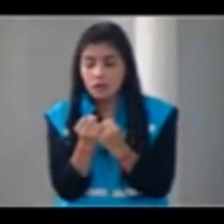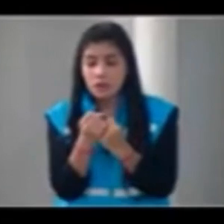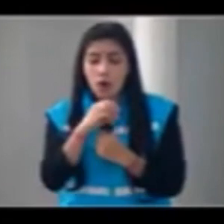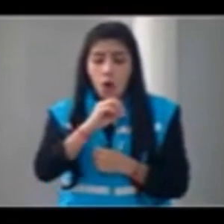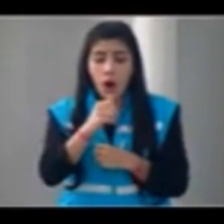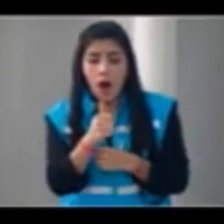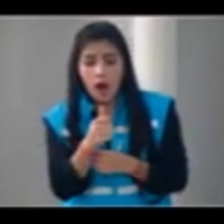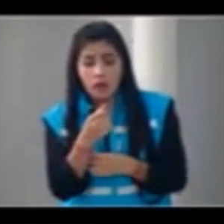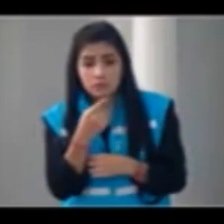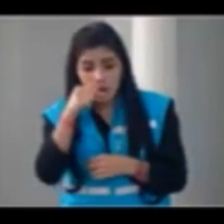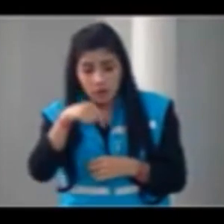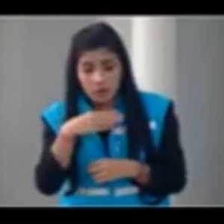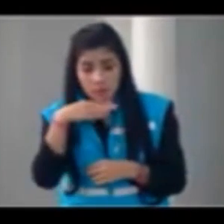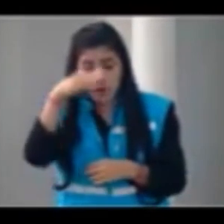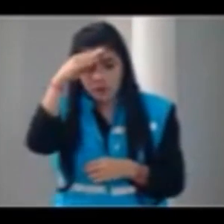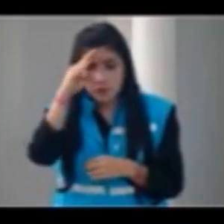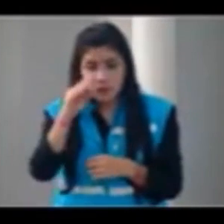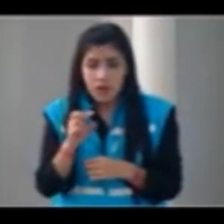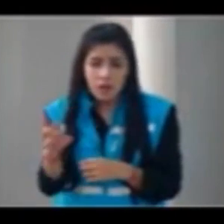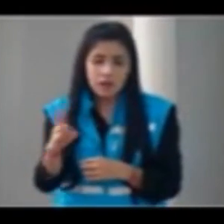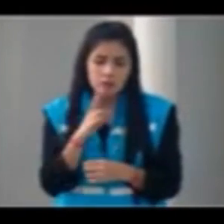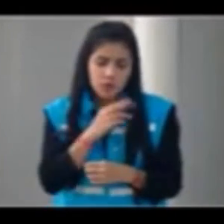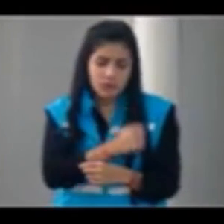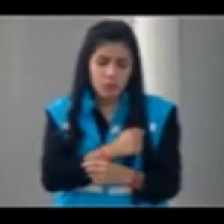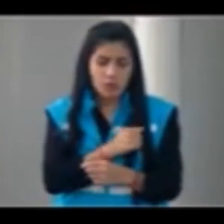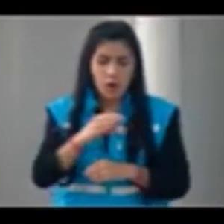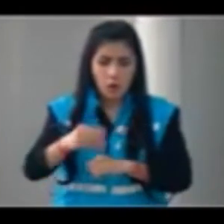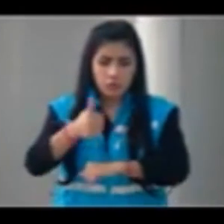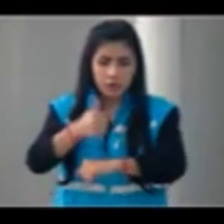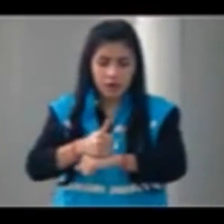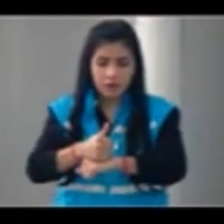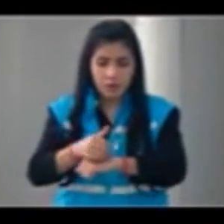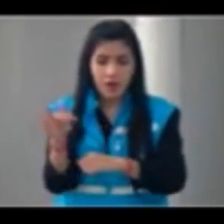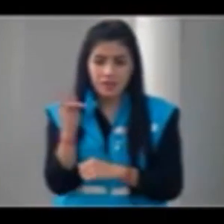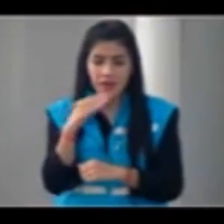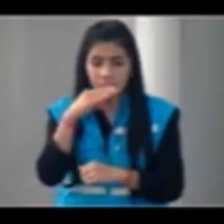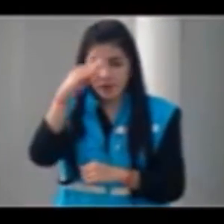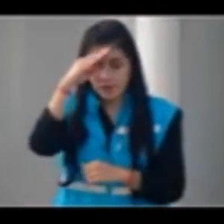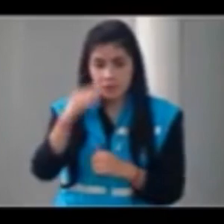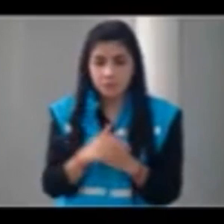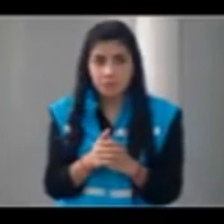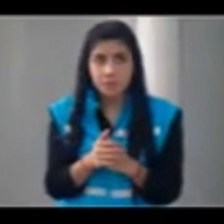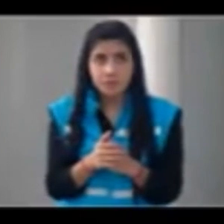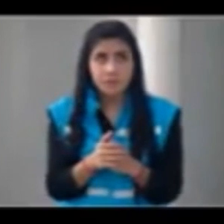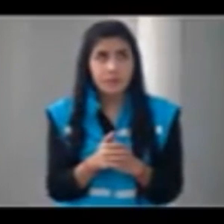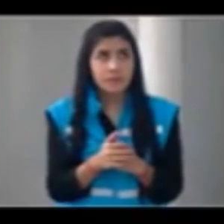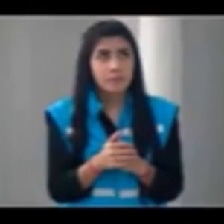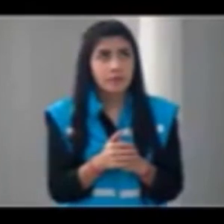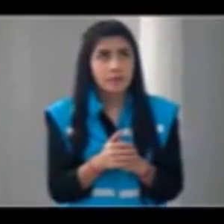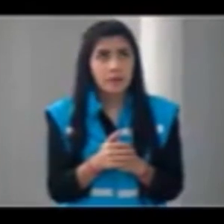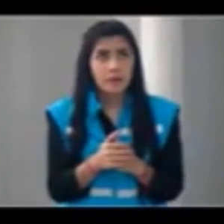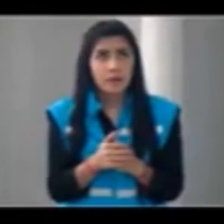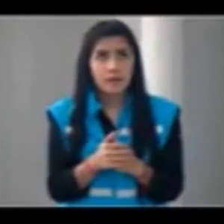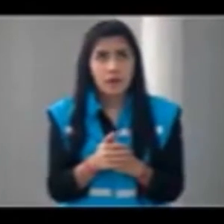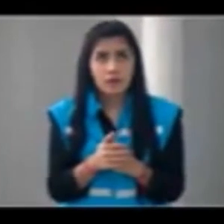que deberíamos hacernos y que nos debería responder la gerente también en este debate. Lo quinto es que el 19 de abril se iba a realizar en la ciudad un concierto en helicóptero